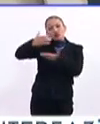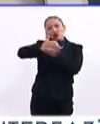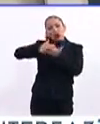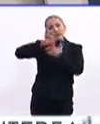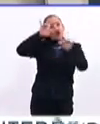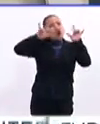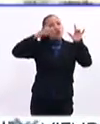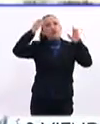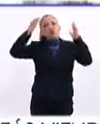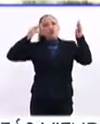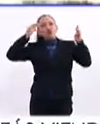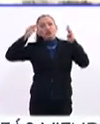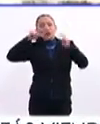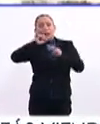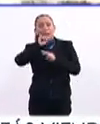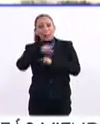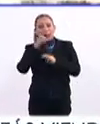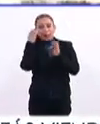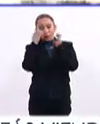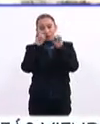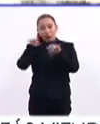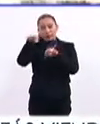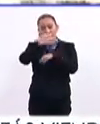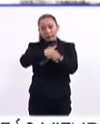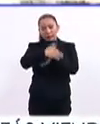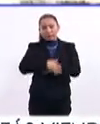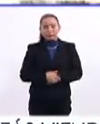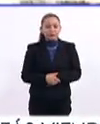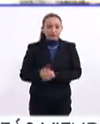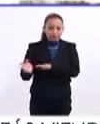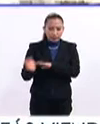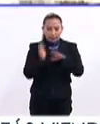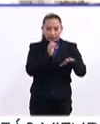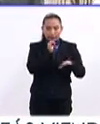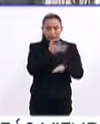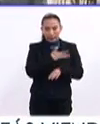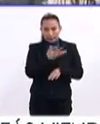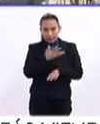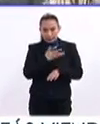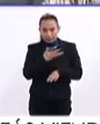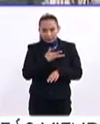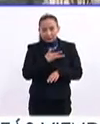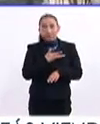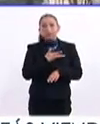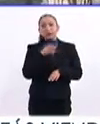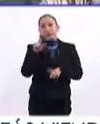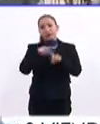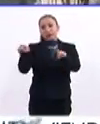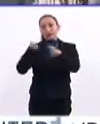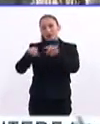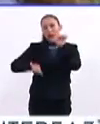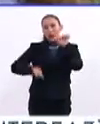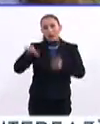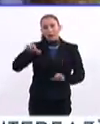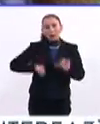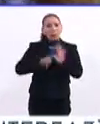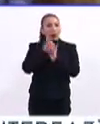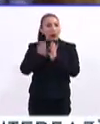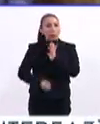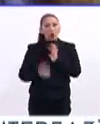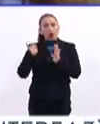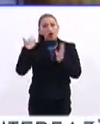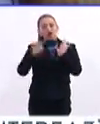colección del museo como las exposiciones temporales. También contamos con diferentes actividades como